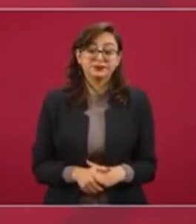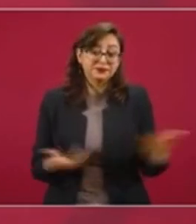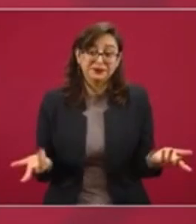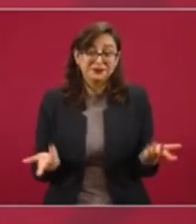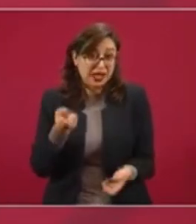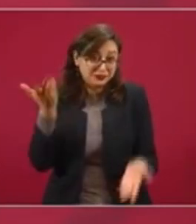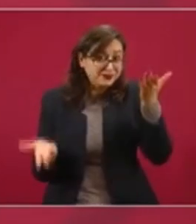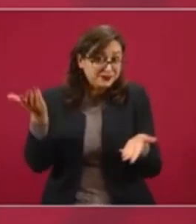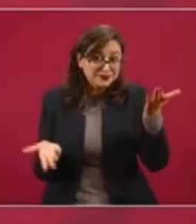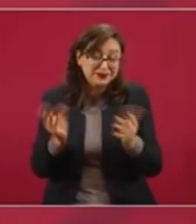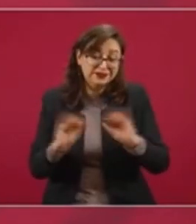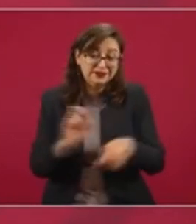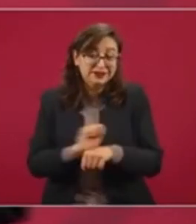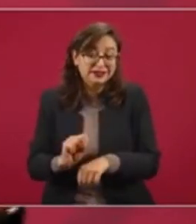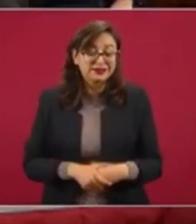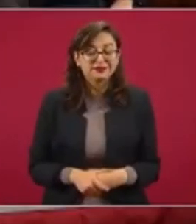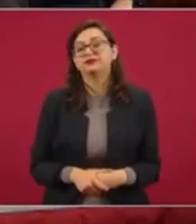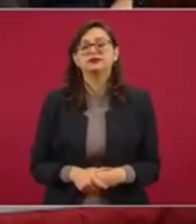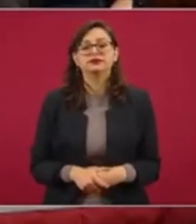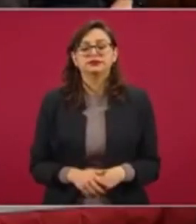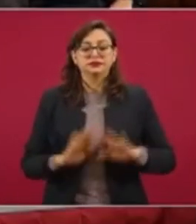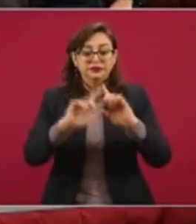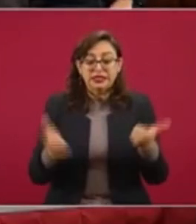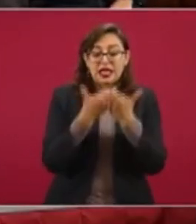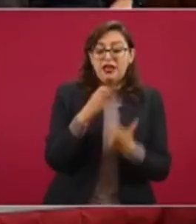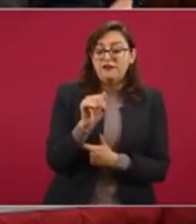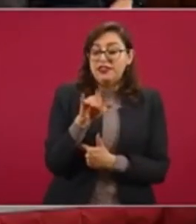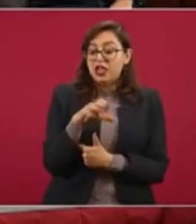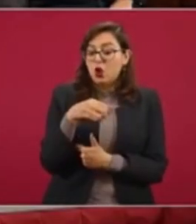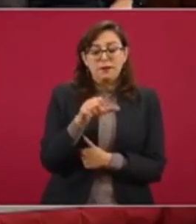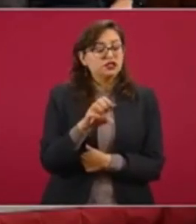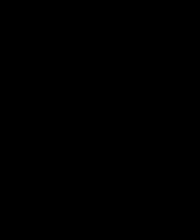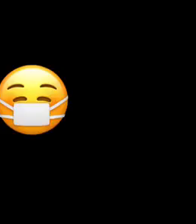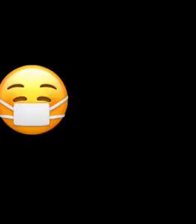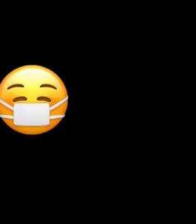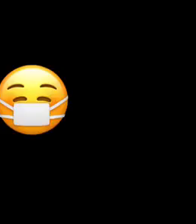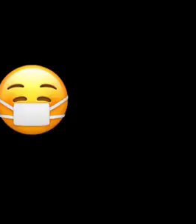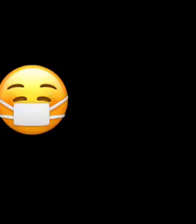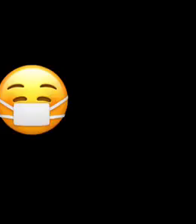Así, de sencillo. Para los fideicomisos, no hay.